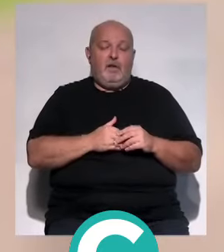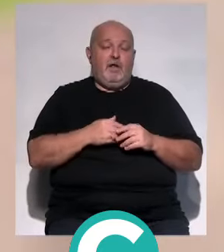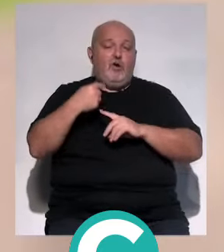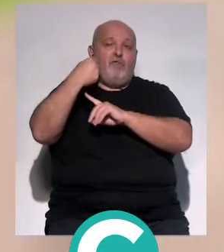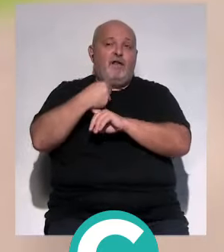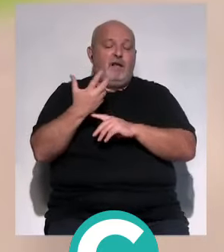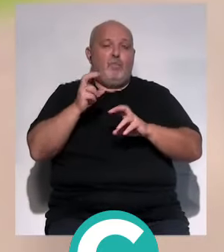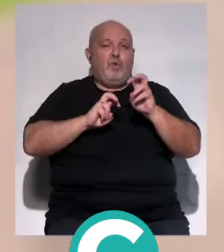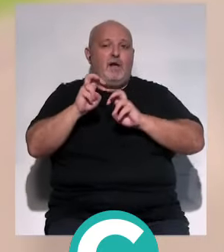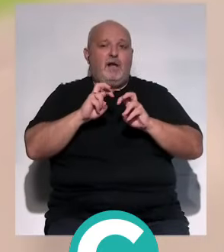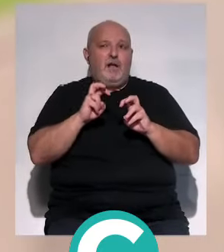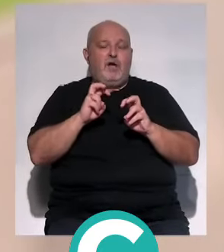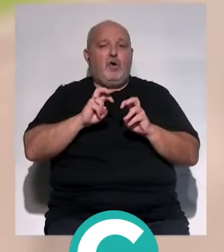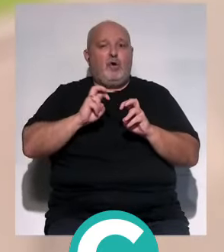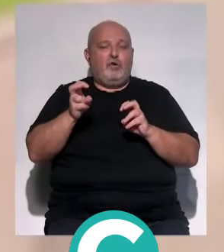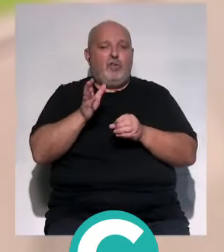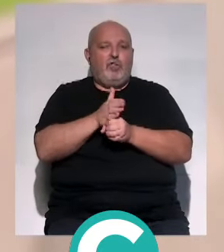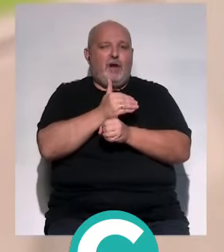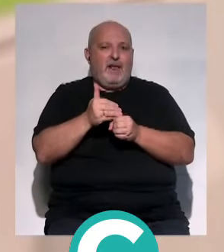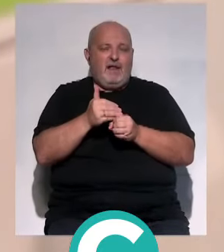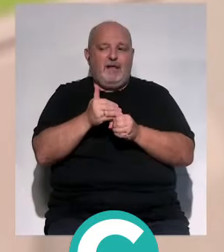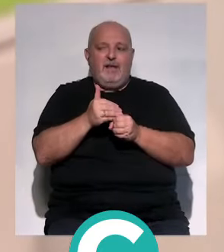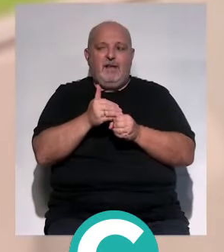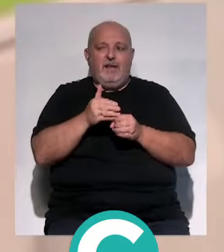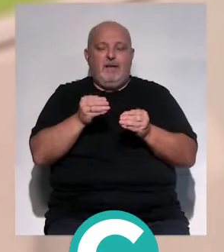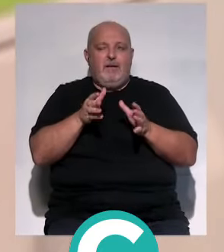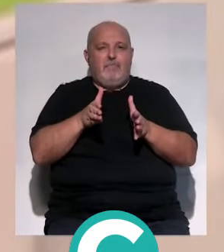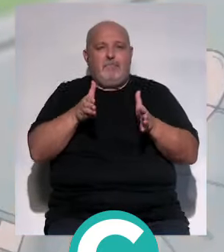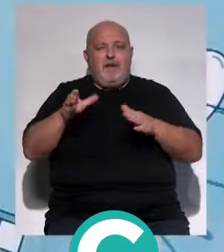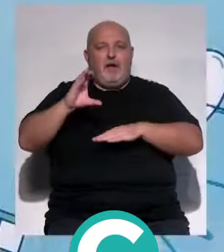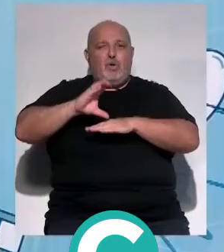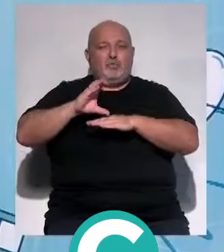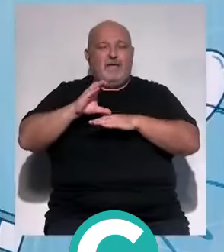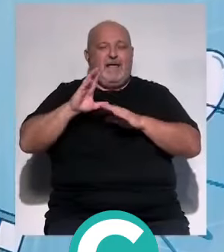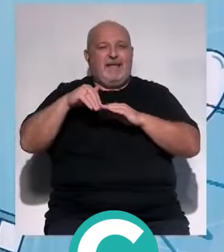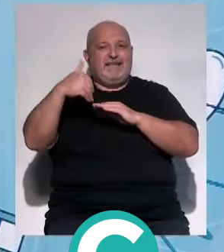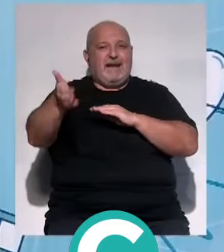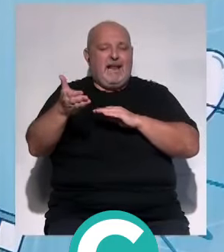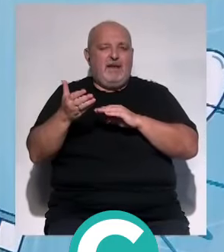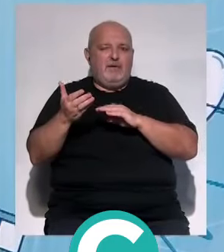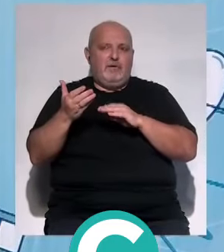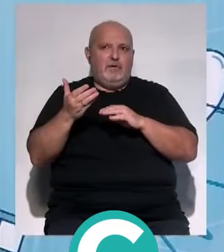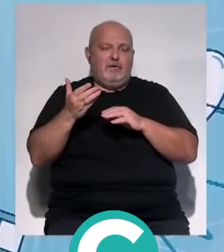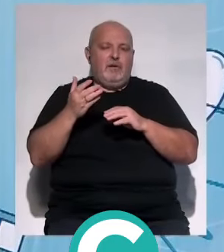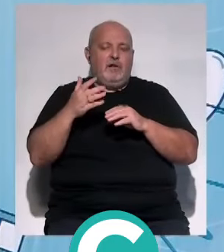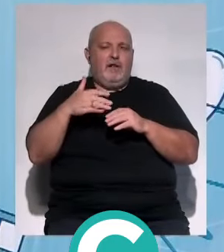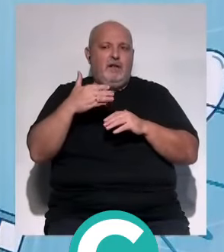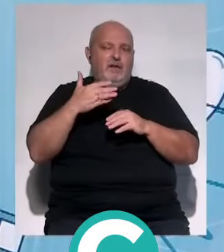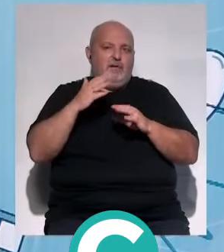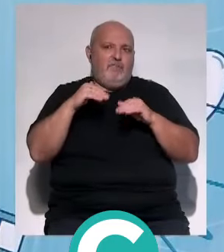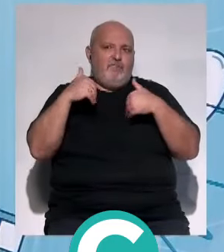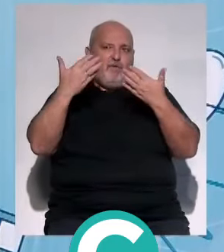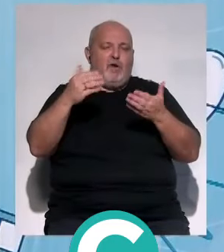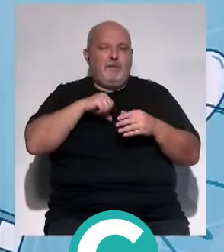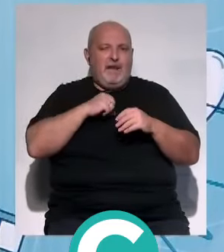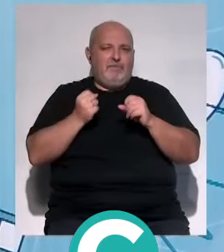obliga a buscar otra zona para habilitar las consultas externas, que nuestra idea es también ubicarlas fuera